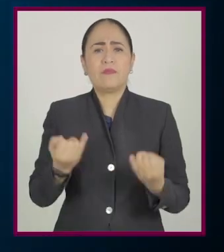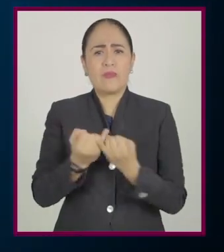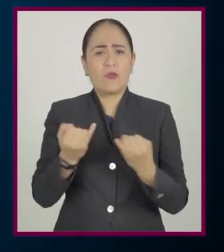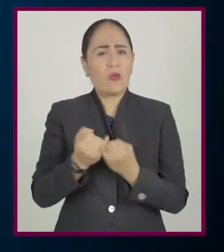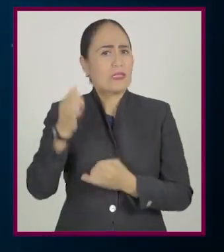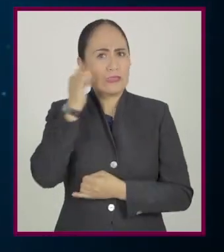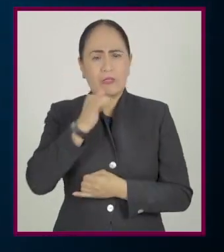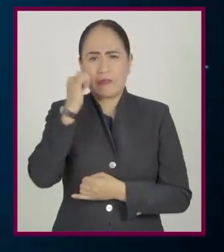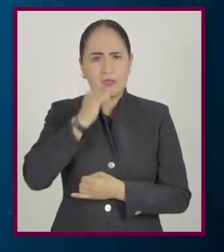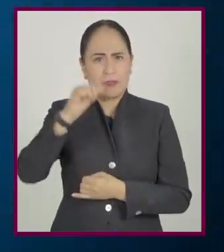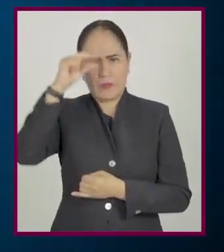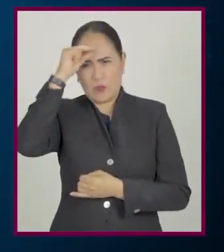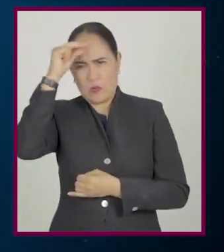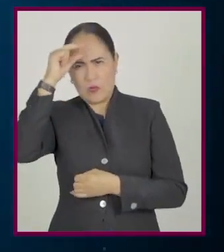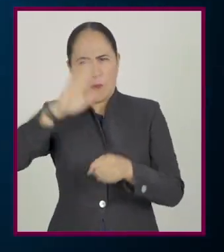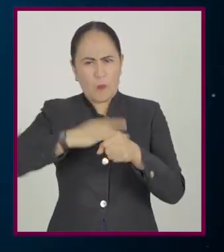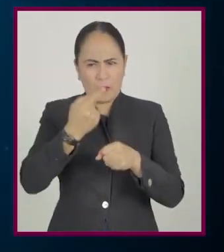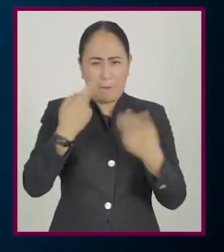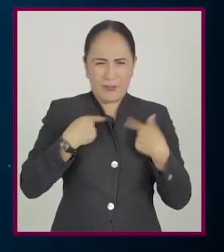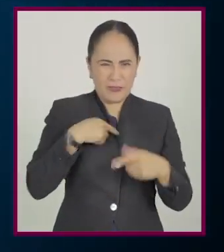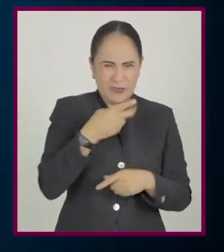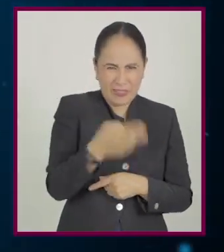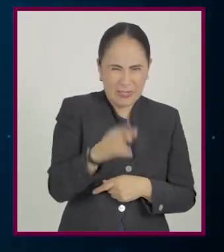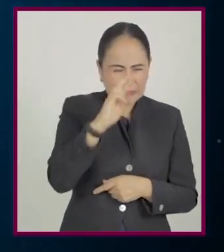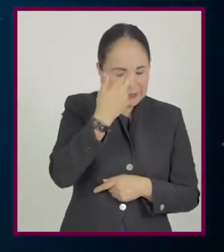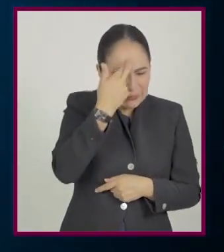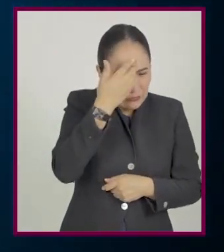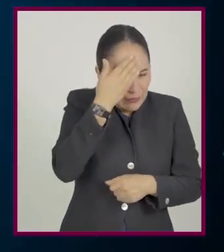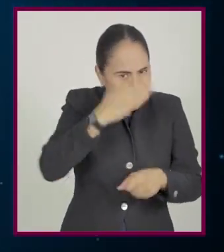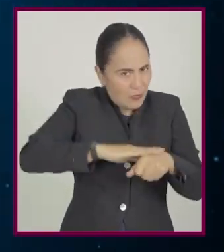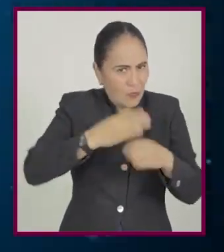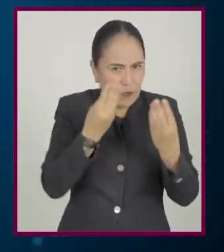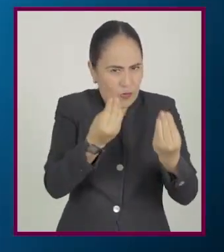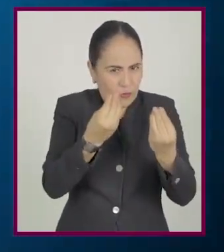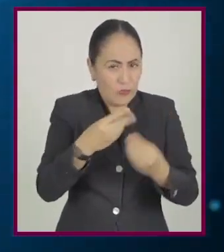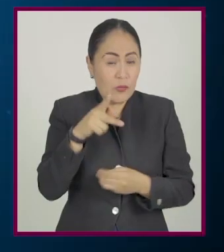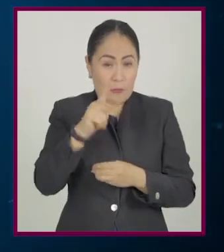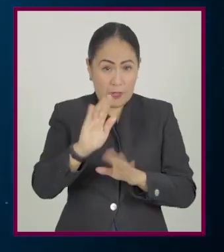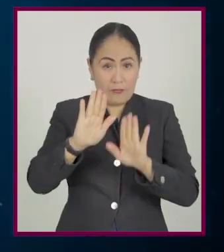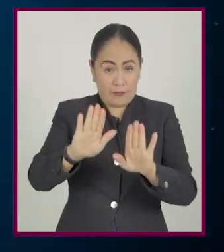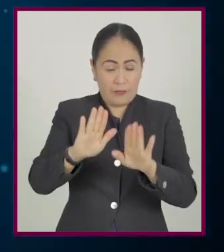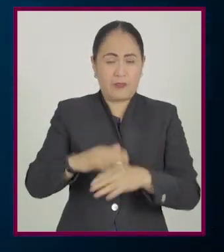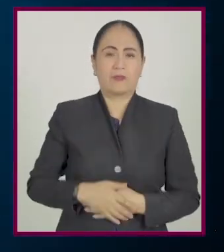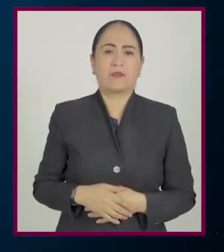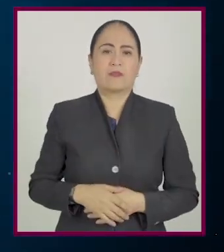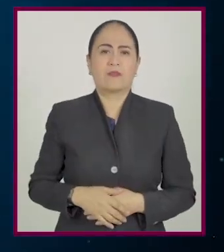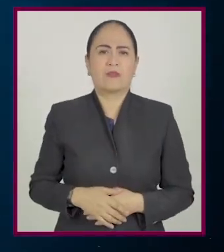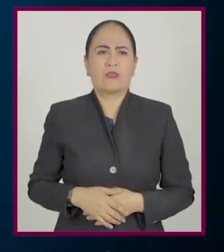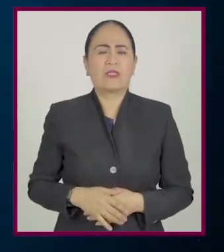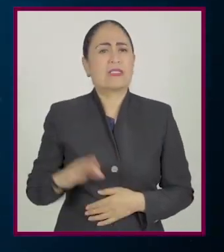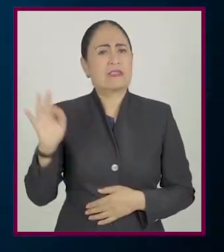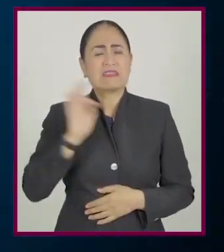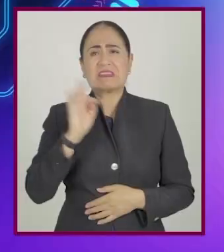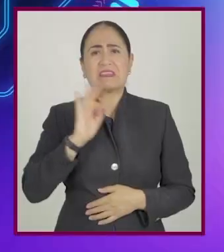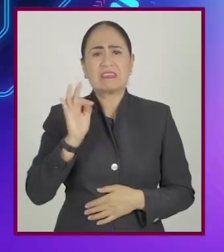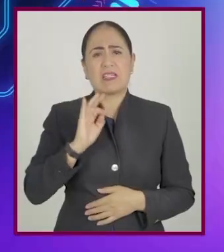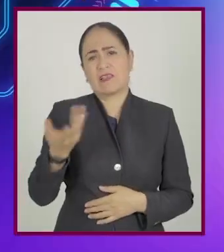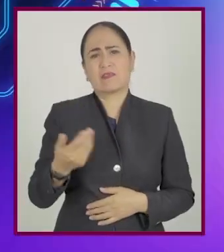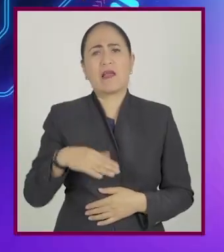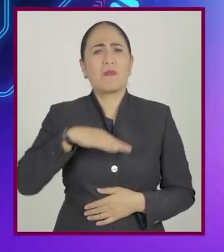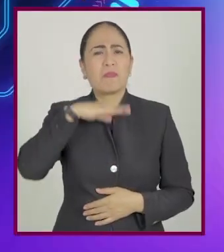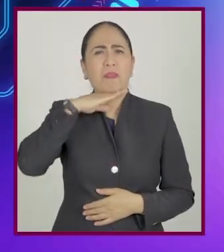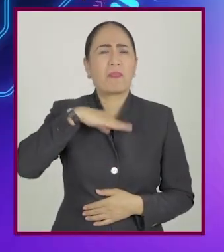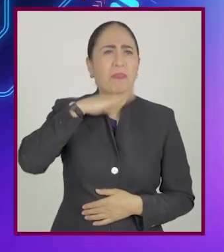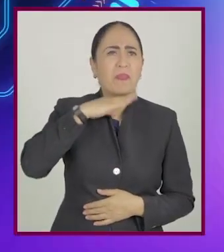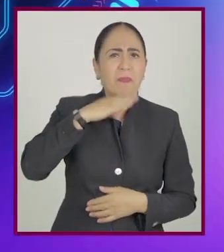valiosa en la medida en que está al servicio de la inteligencia. Pero, atención, si